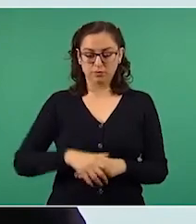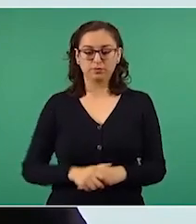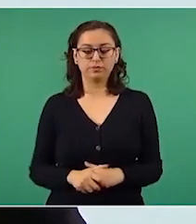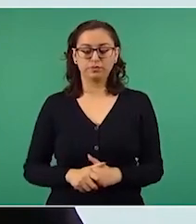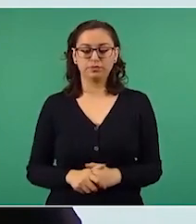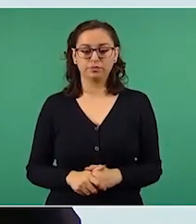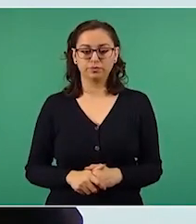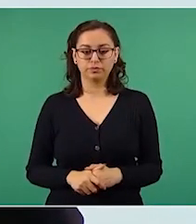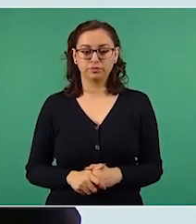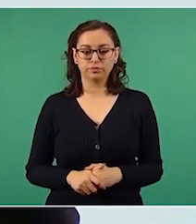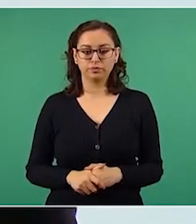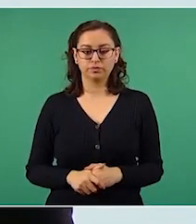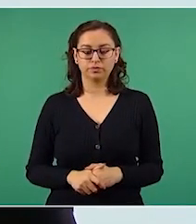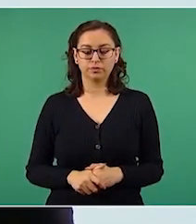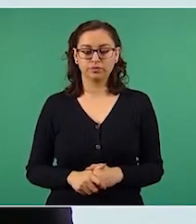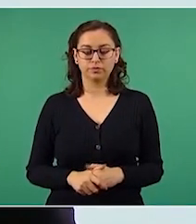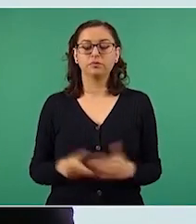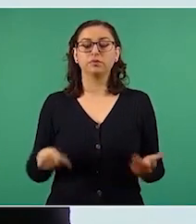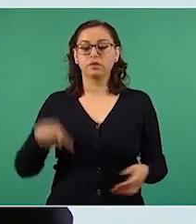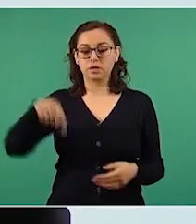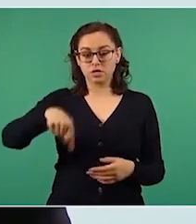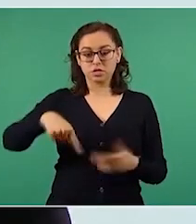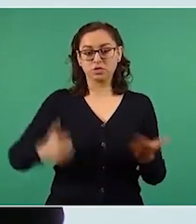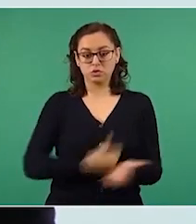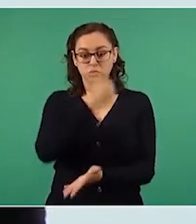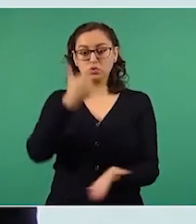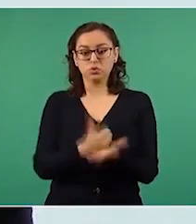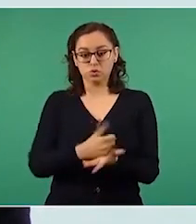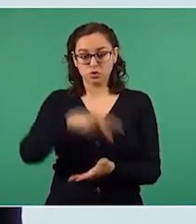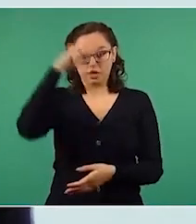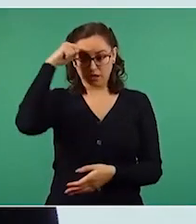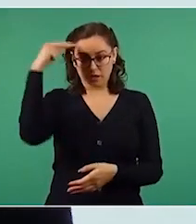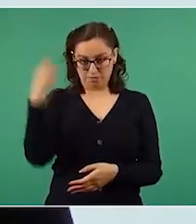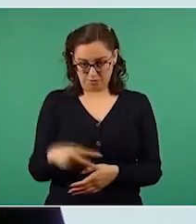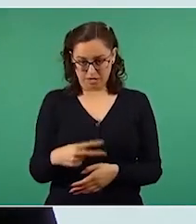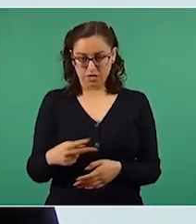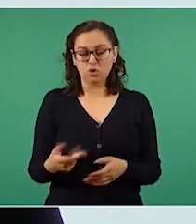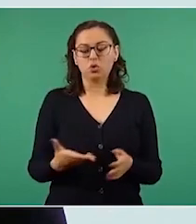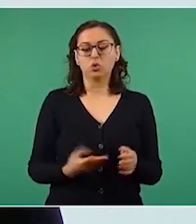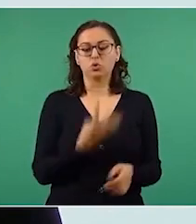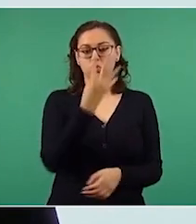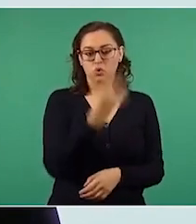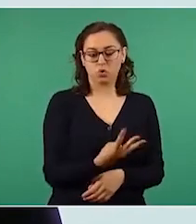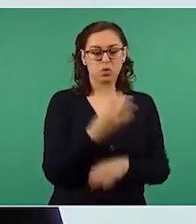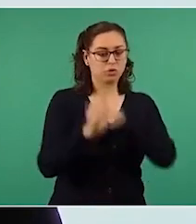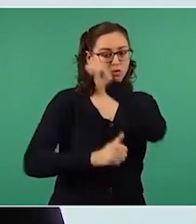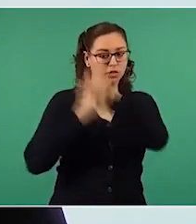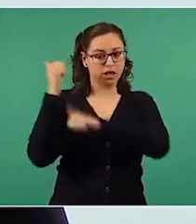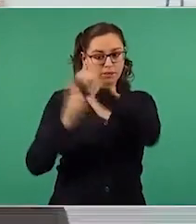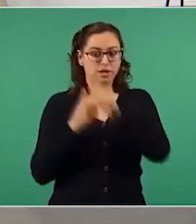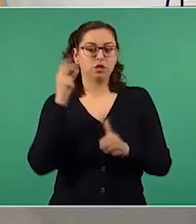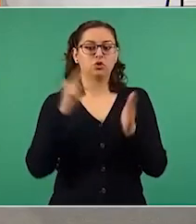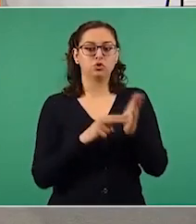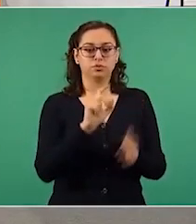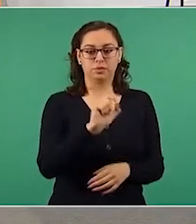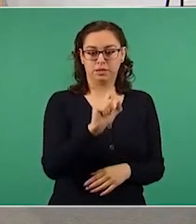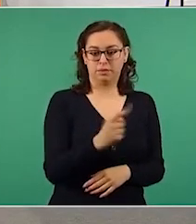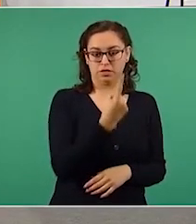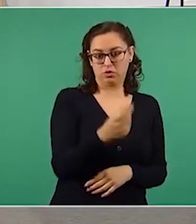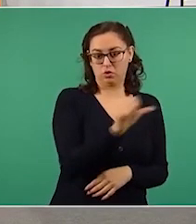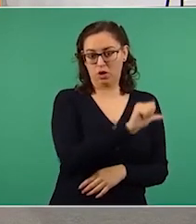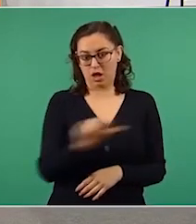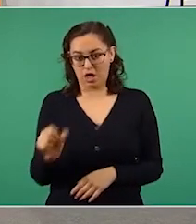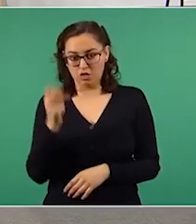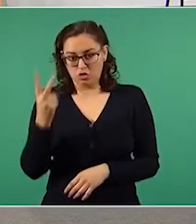Tomamos como ejemplos los medios de la Ciudad de México y es en un periodo del 4 de abril de 2021 al 2 de